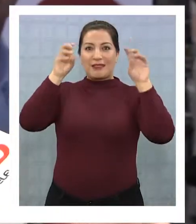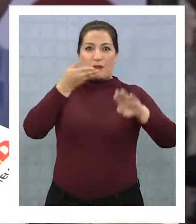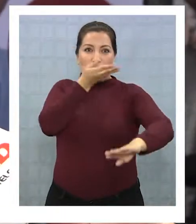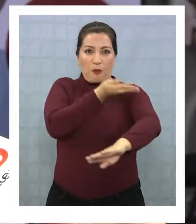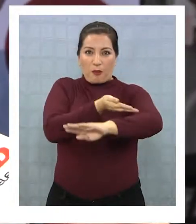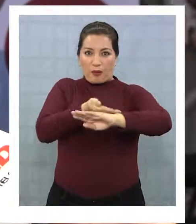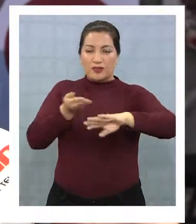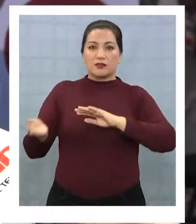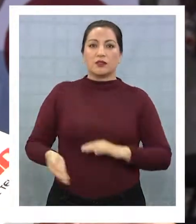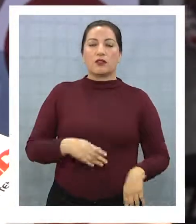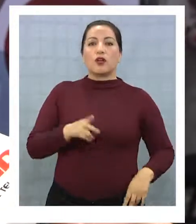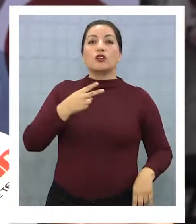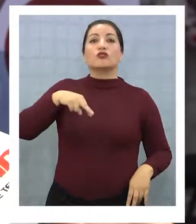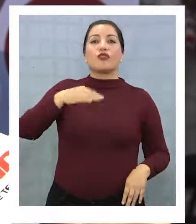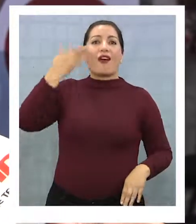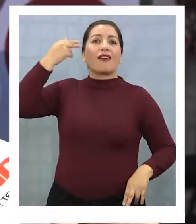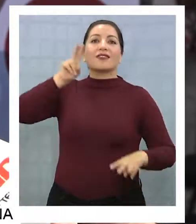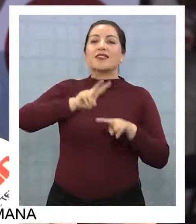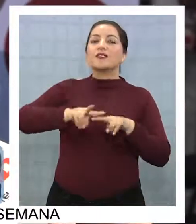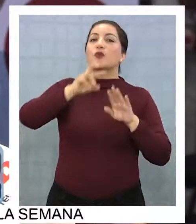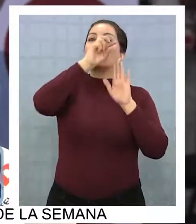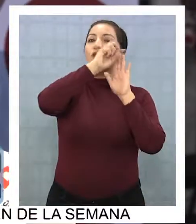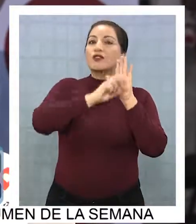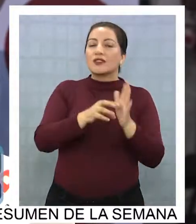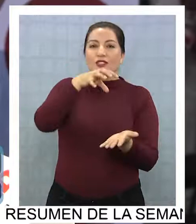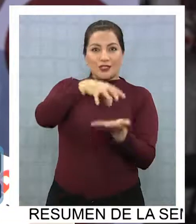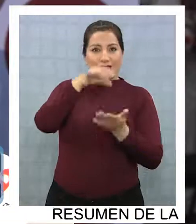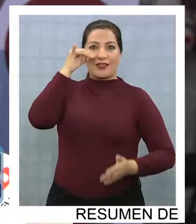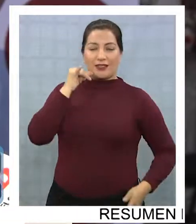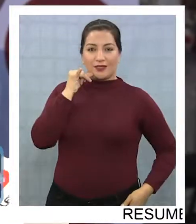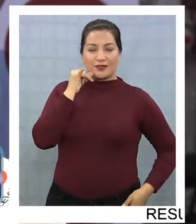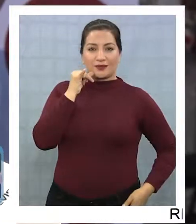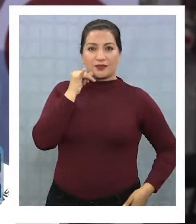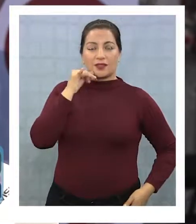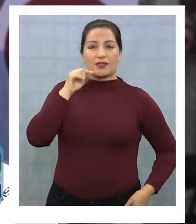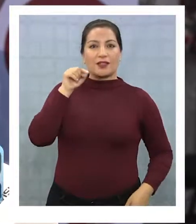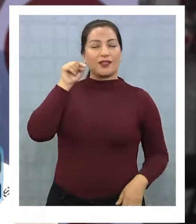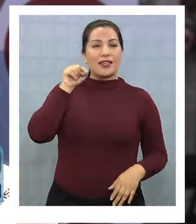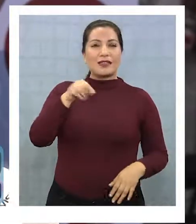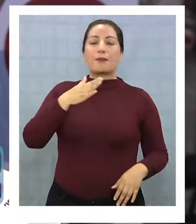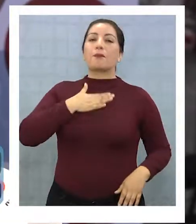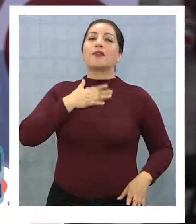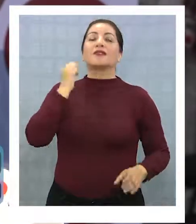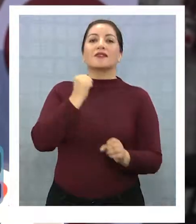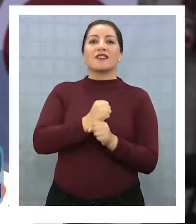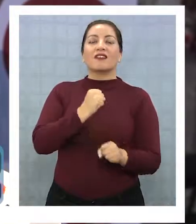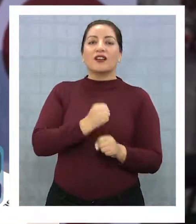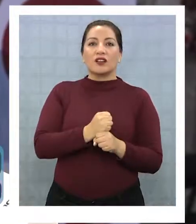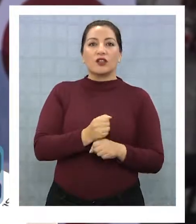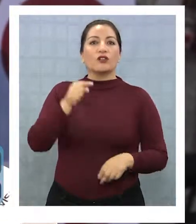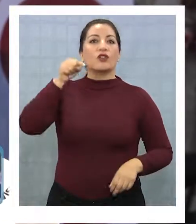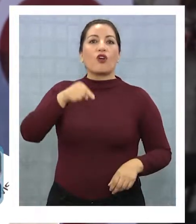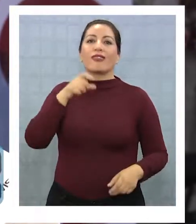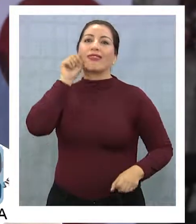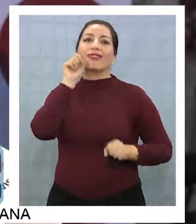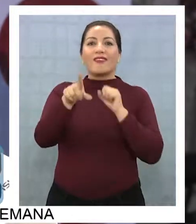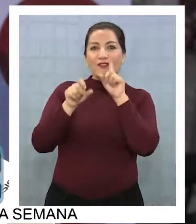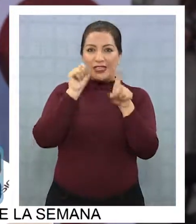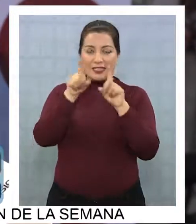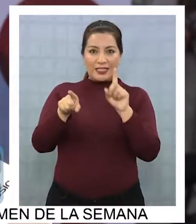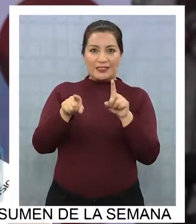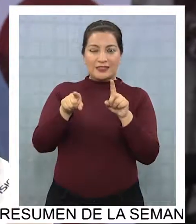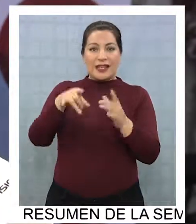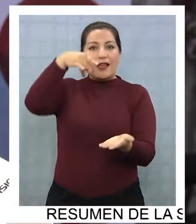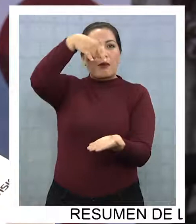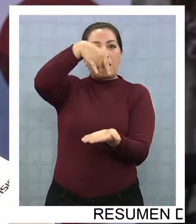proyecto de región y esa es mi tarea de hoy, irlo a defender al Parlamento,